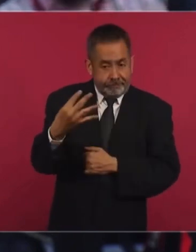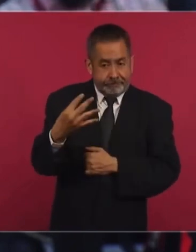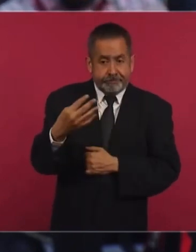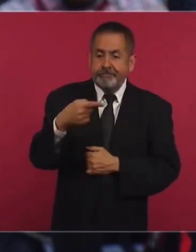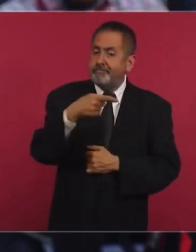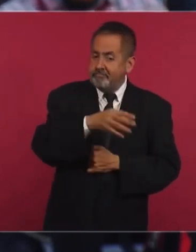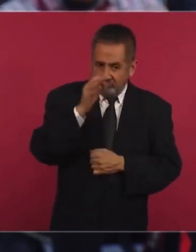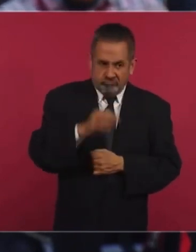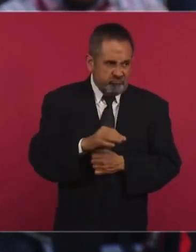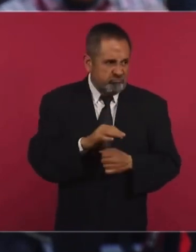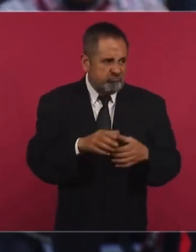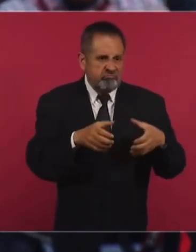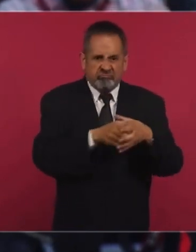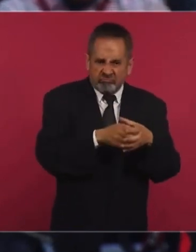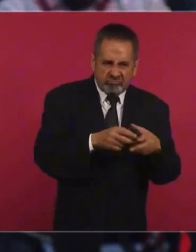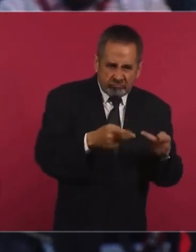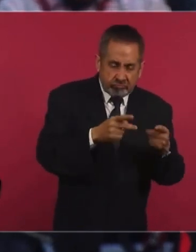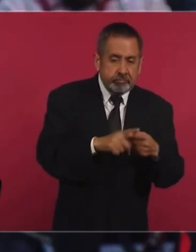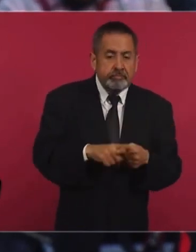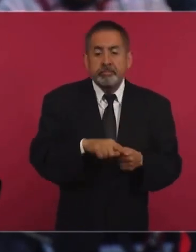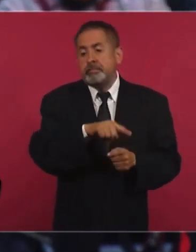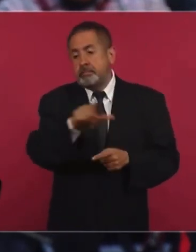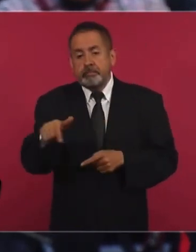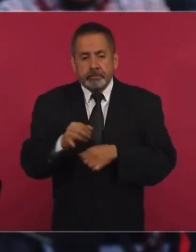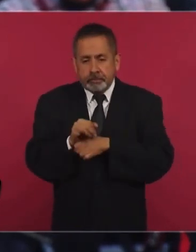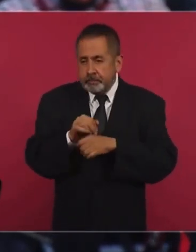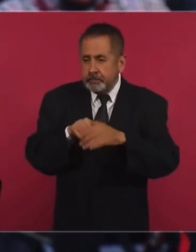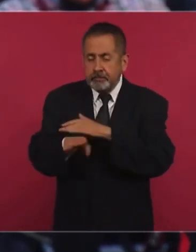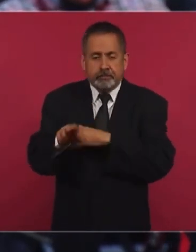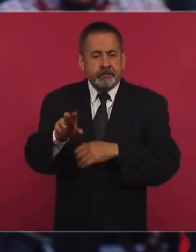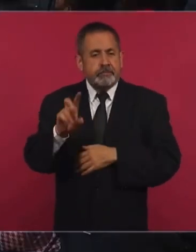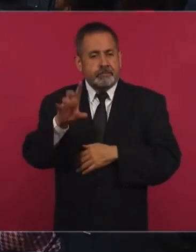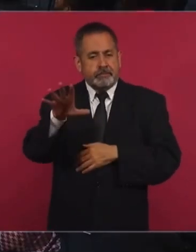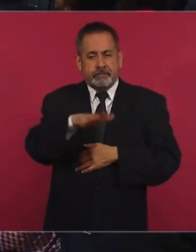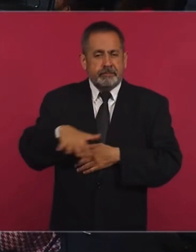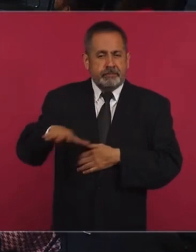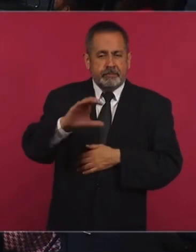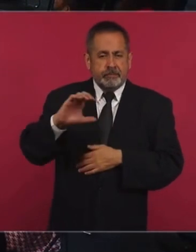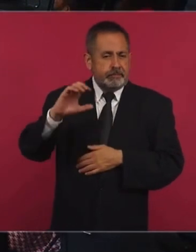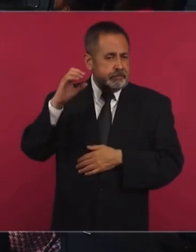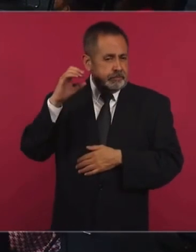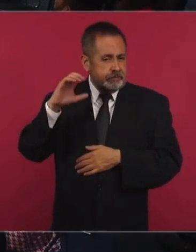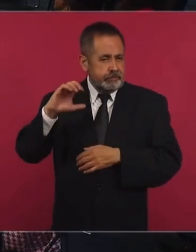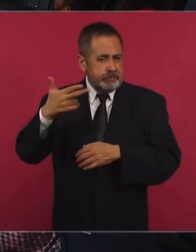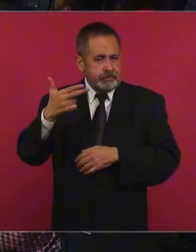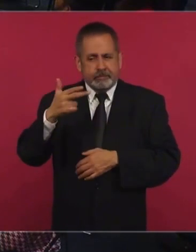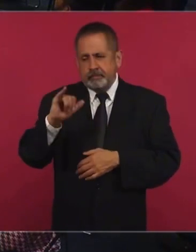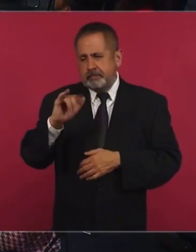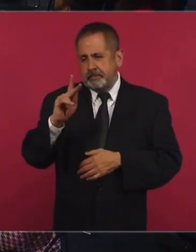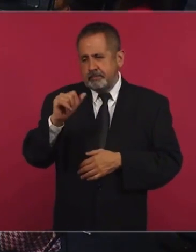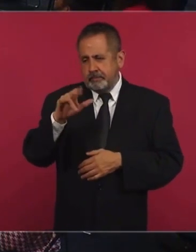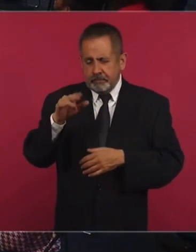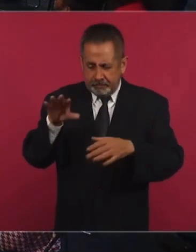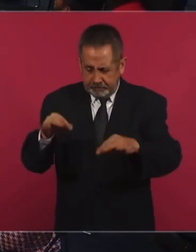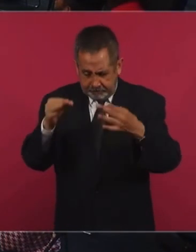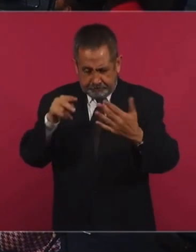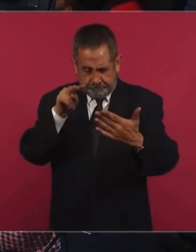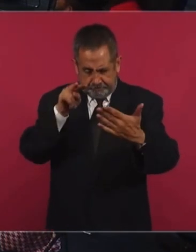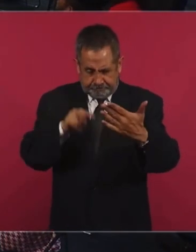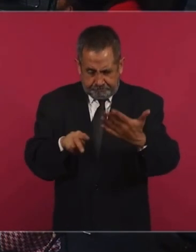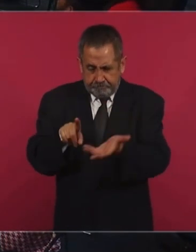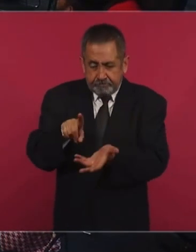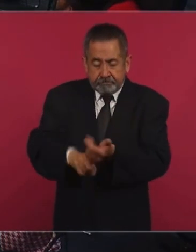también investigadores cuando entraron a la 35 Zona Militar en Chilpancingo encontraron que un documento que indicaba una investigación